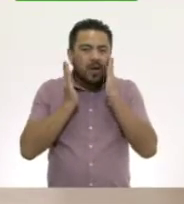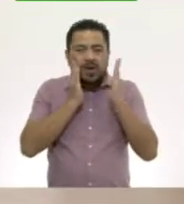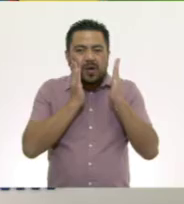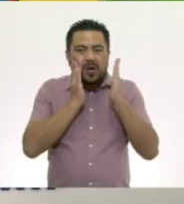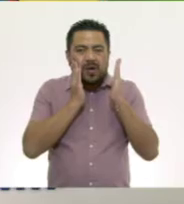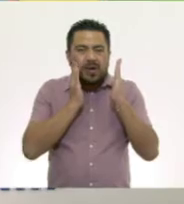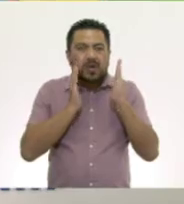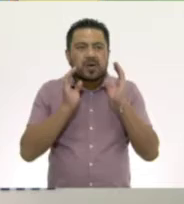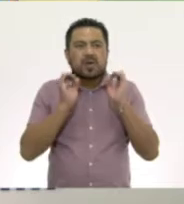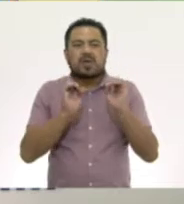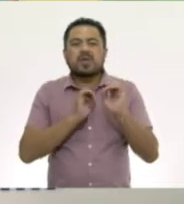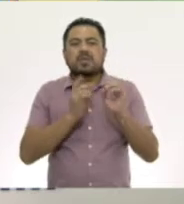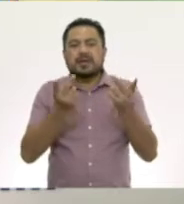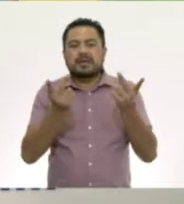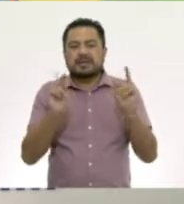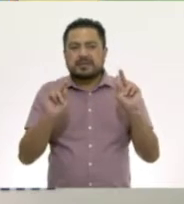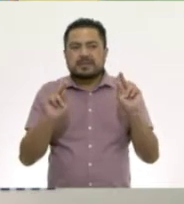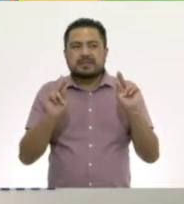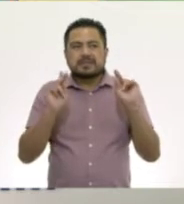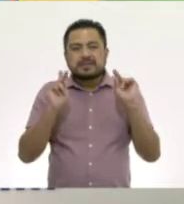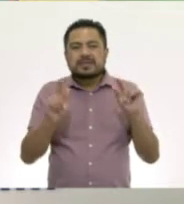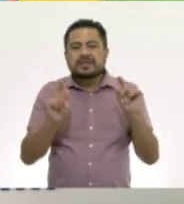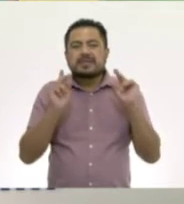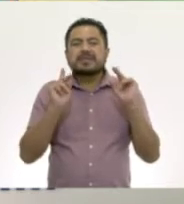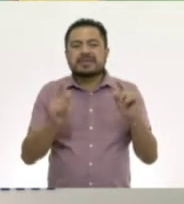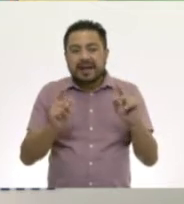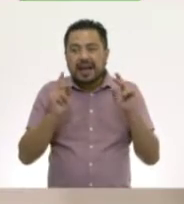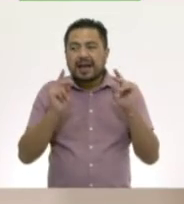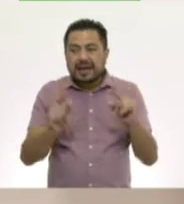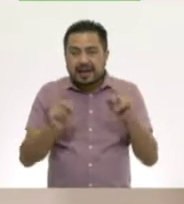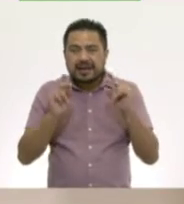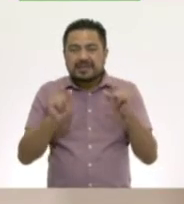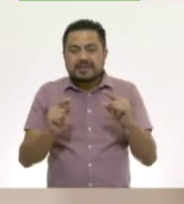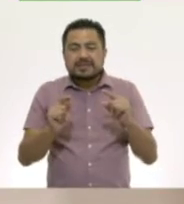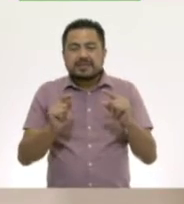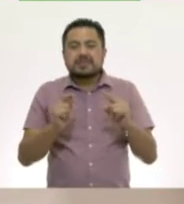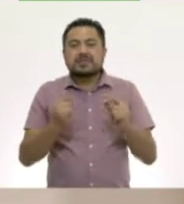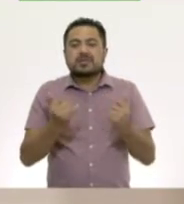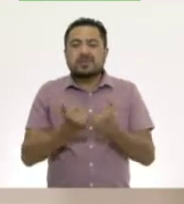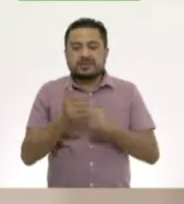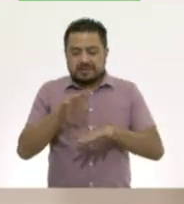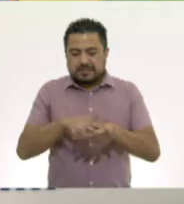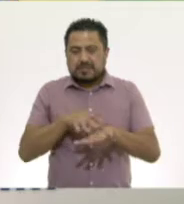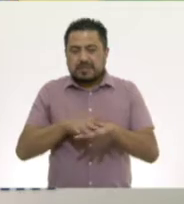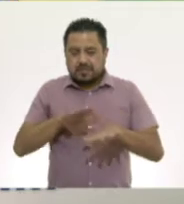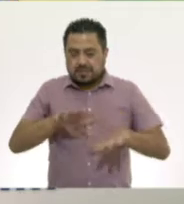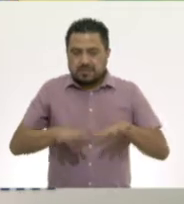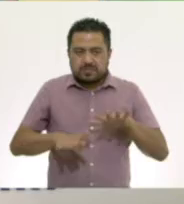...al chasquear... ...al zapatear...